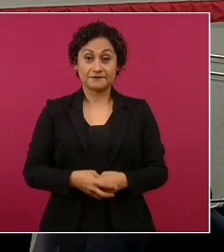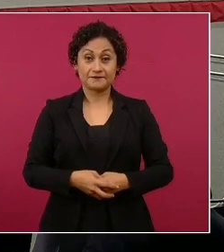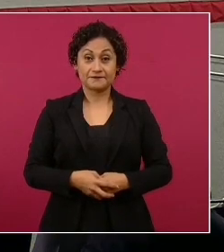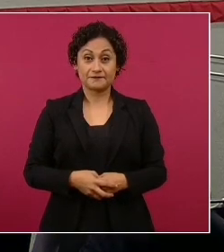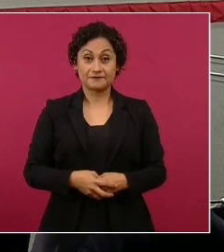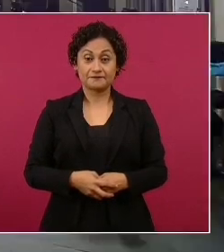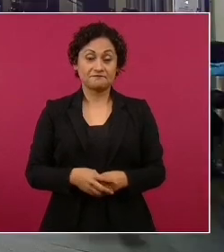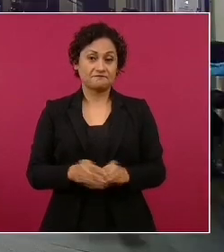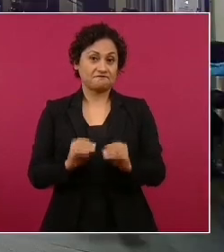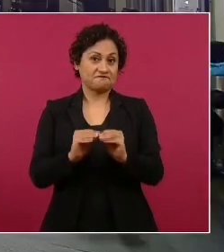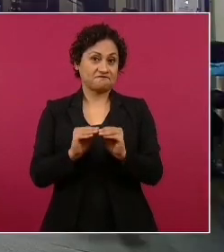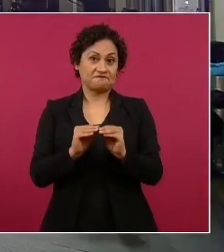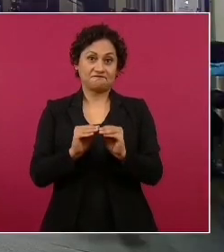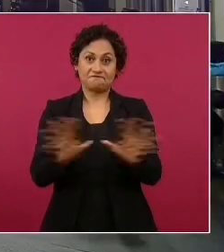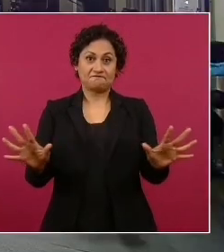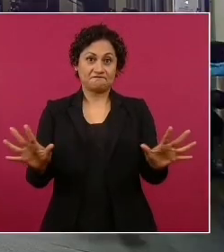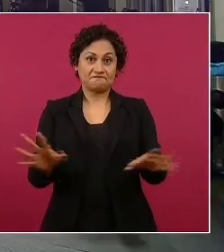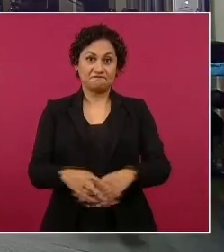Muy claro.